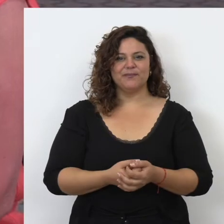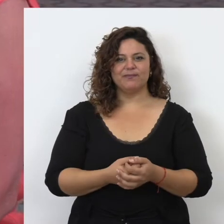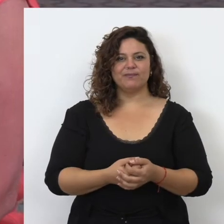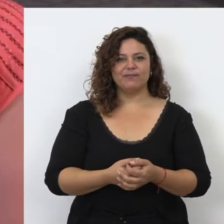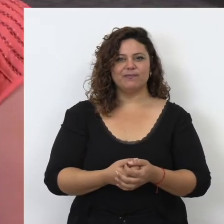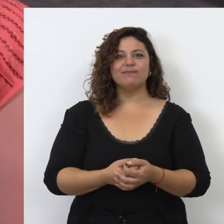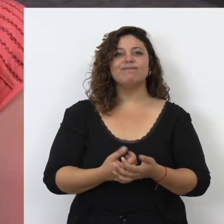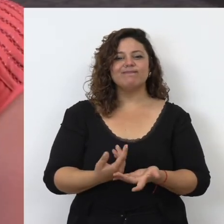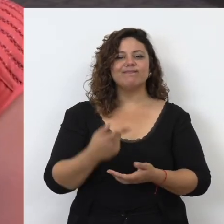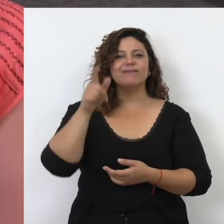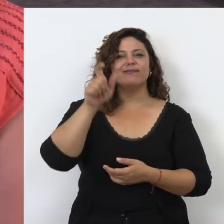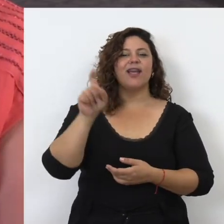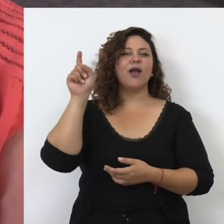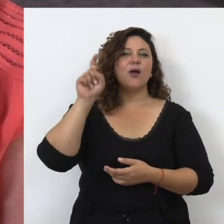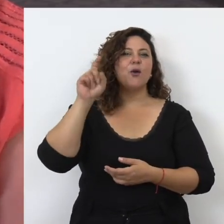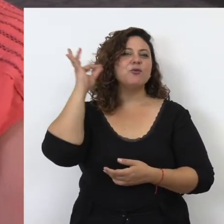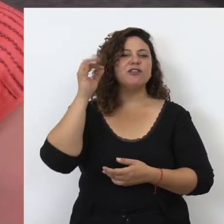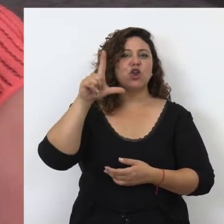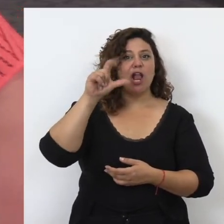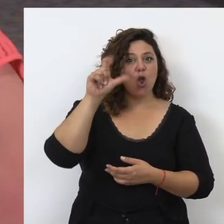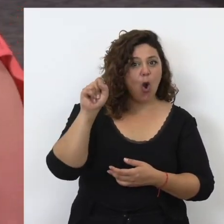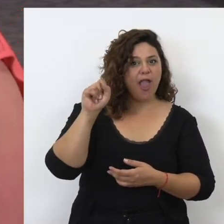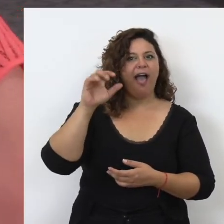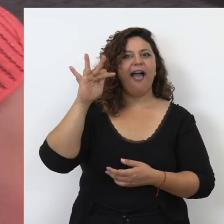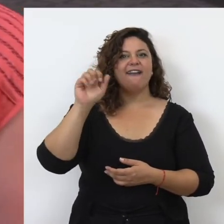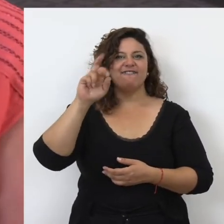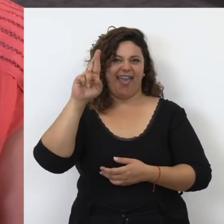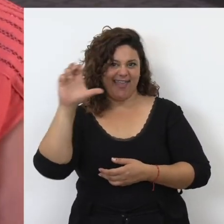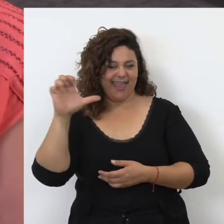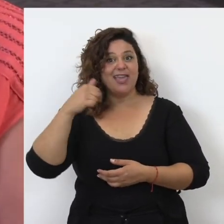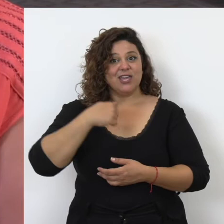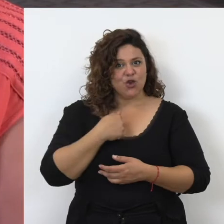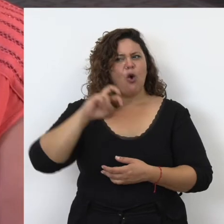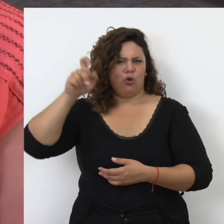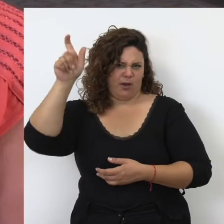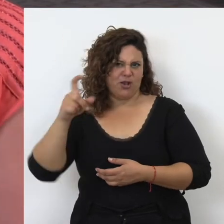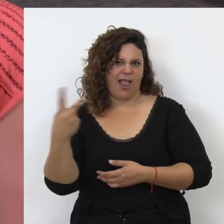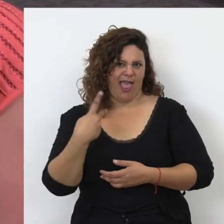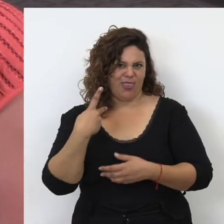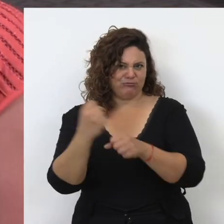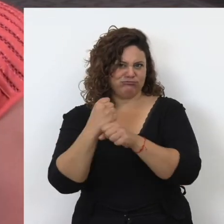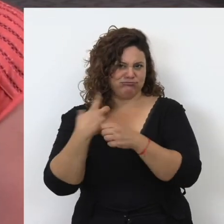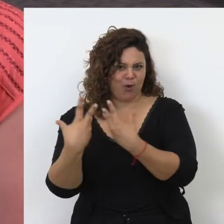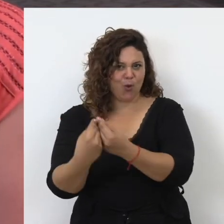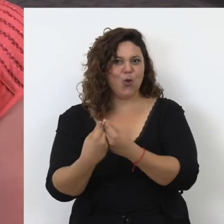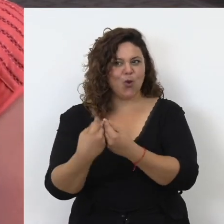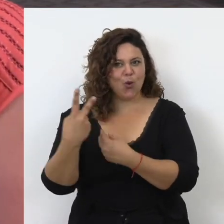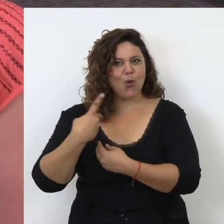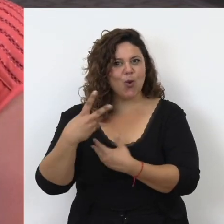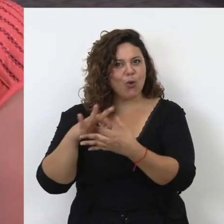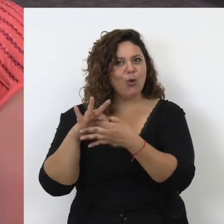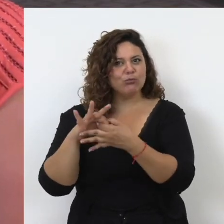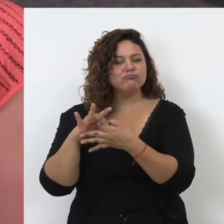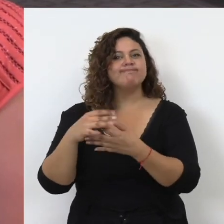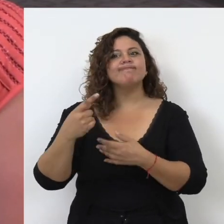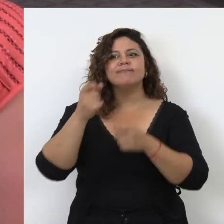Y aquí hemos encontrado la profesora Lola Ferrelló otra de los miembros de este proyecto trabajamos juntas bueno